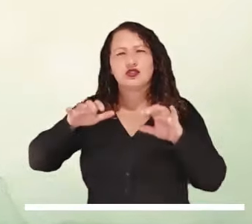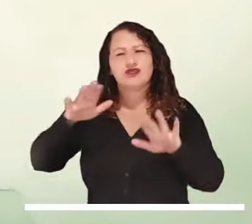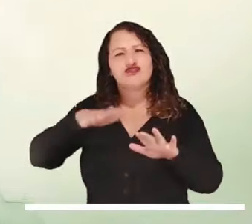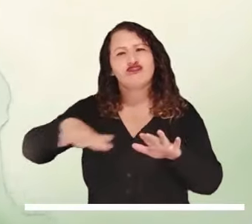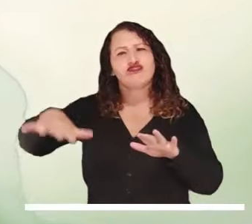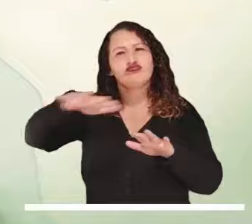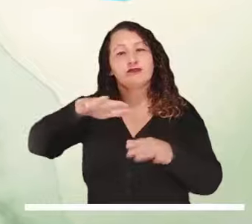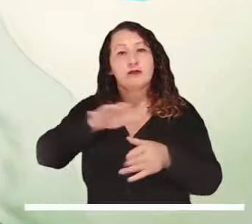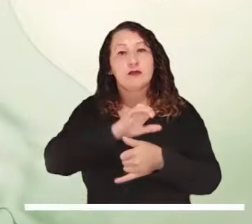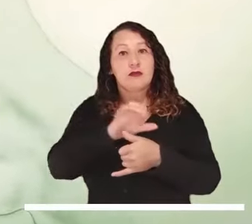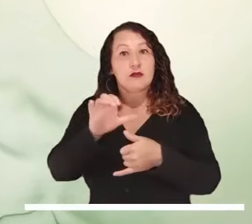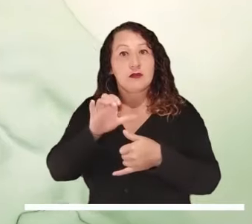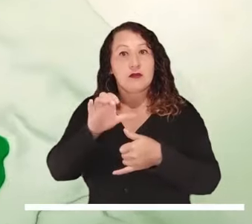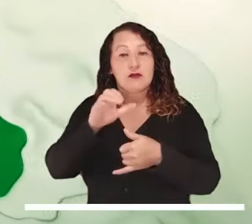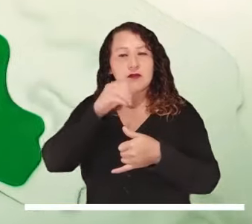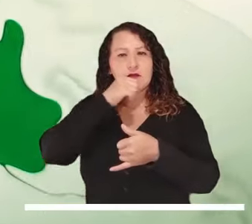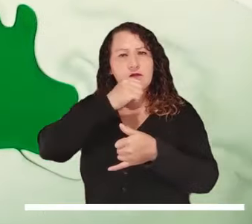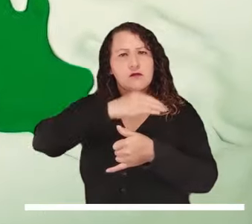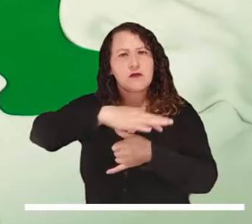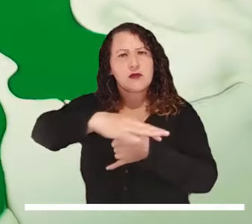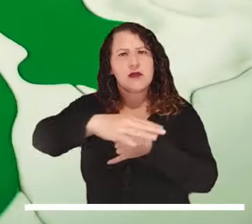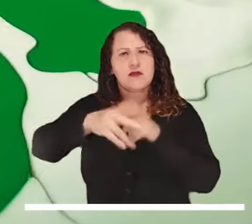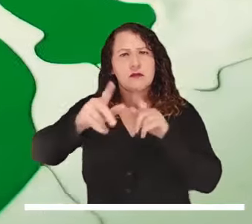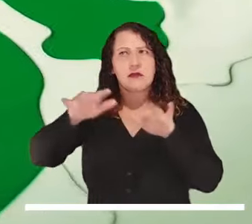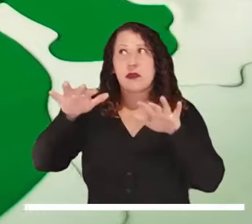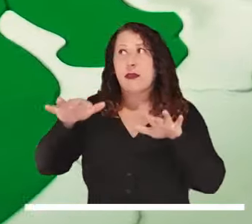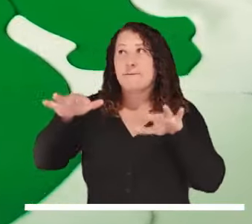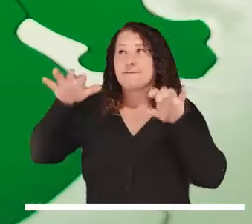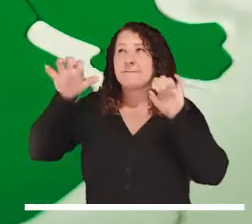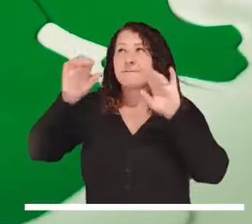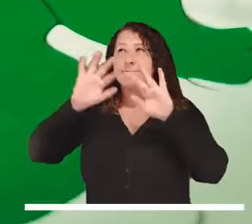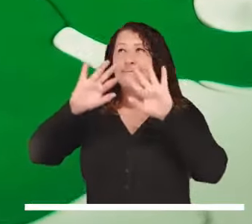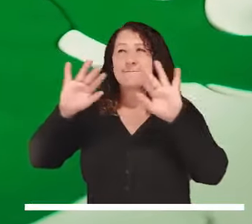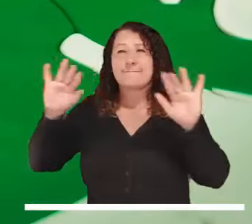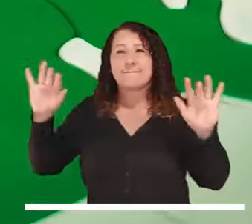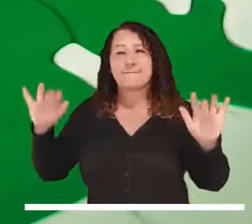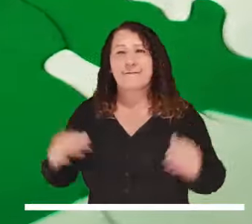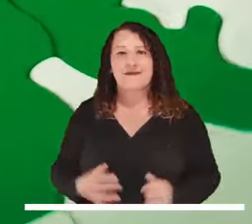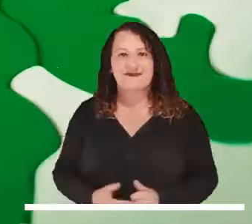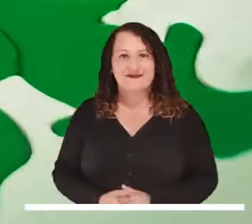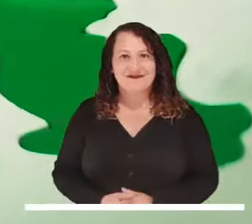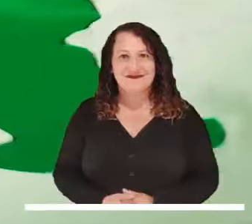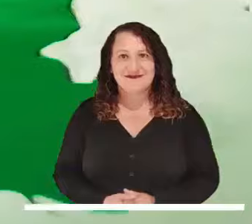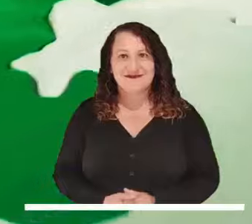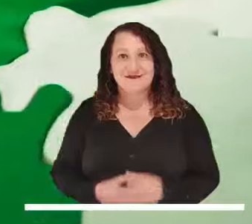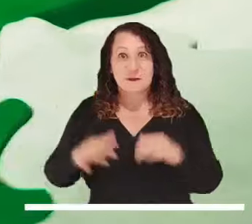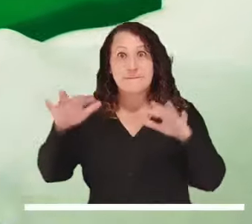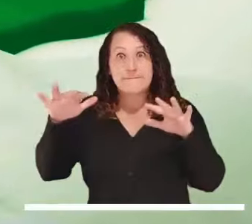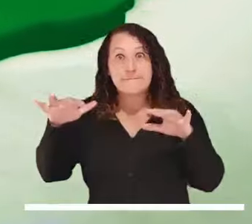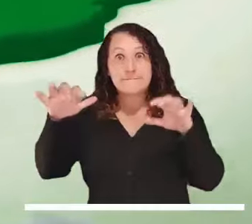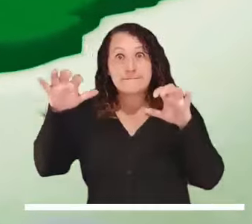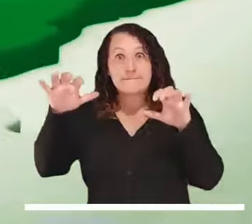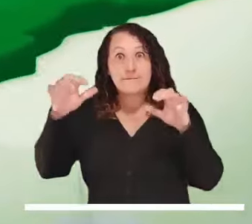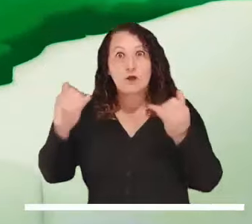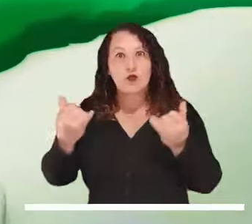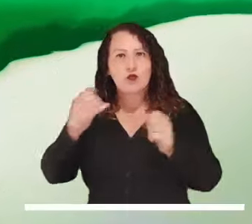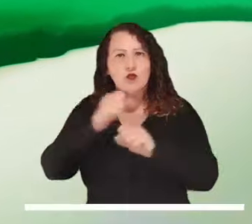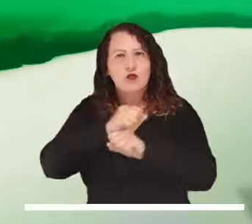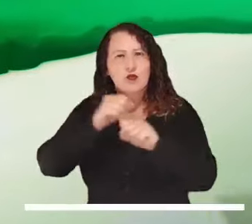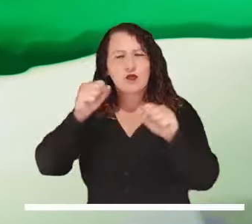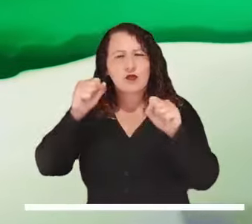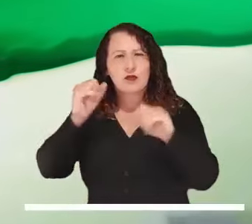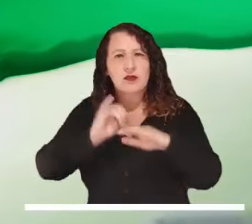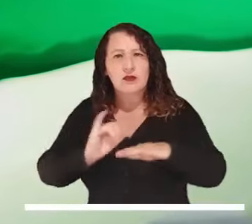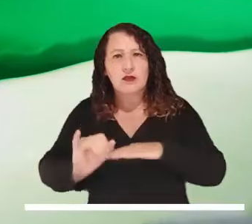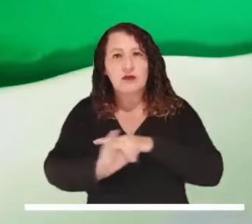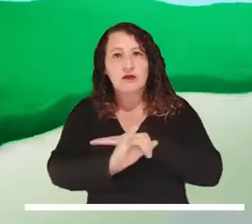sur de Córdoba y de Bolívar se advierten lloviznas en la mayor parte del Caribe y su área marítima continuarán las condiciones secas y